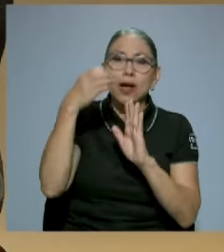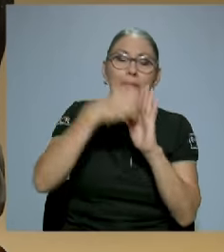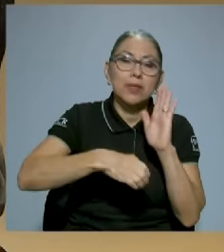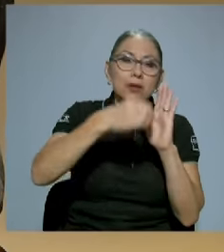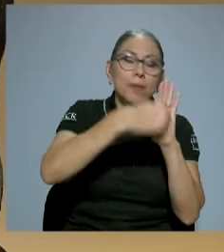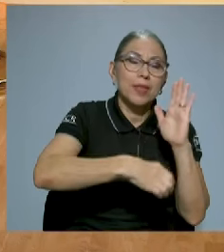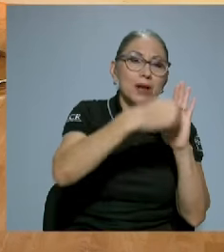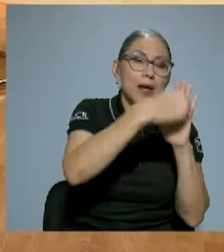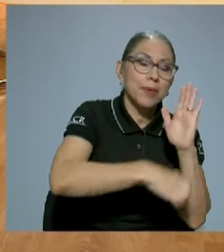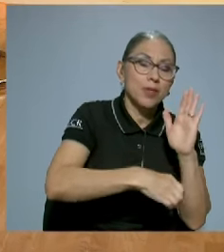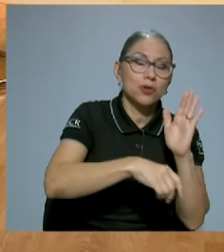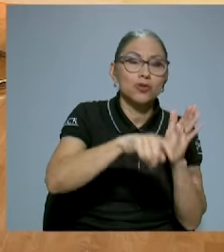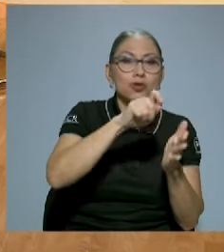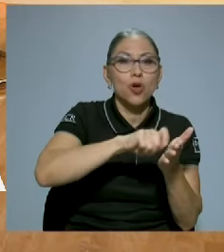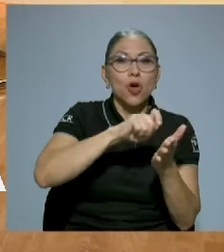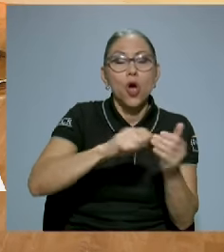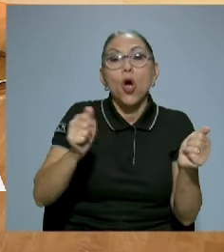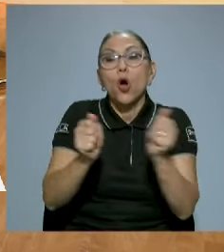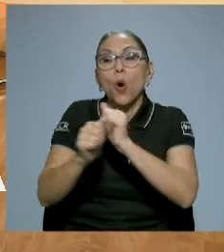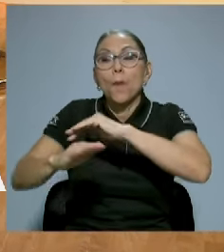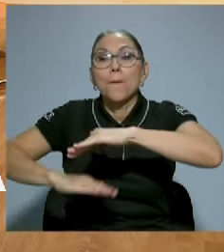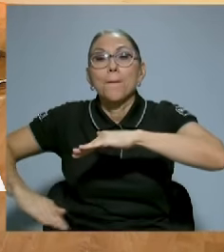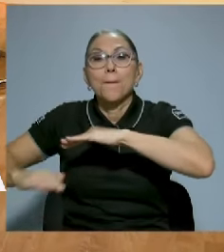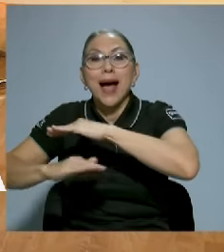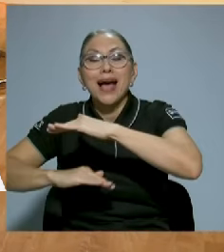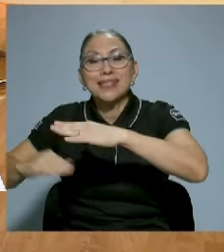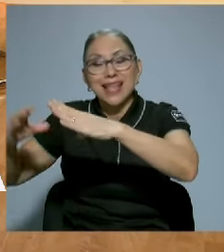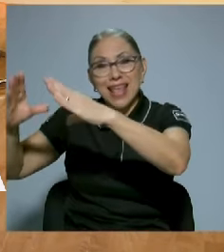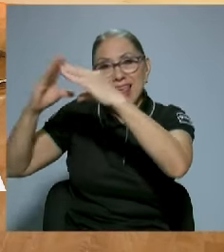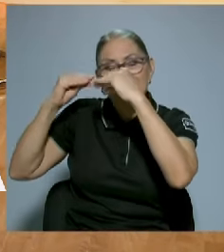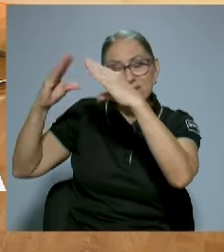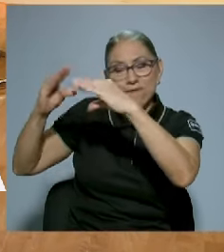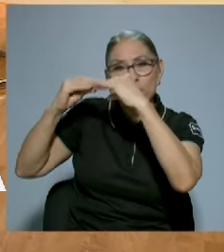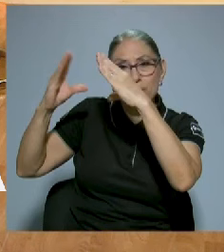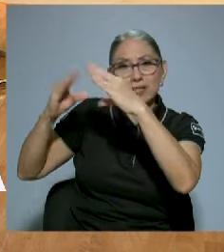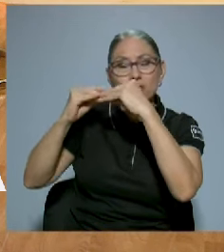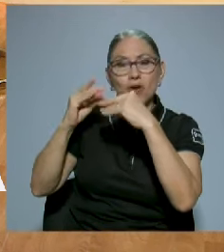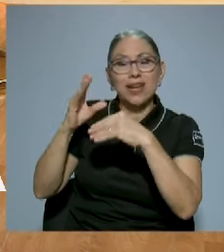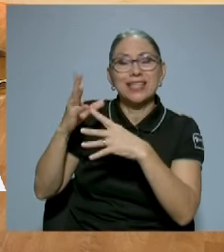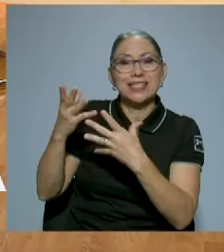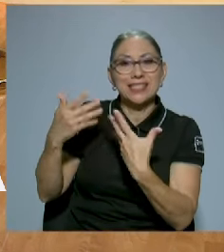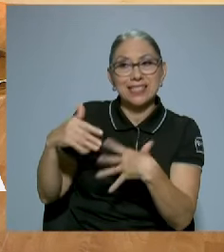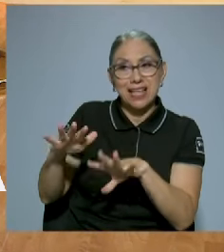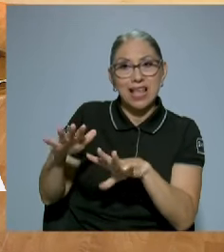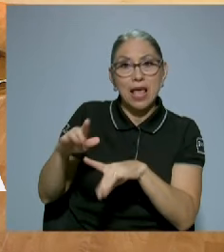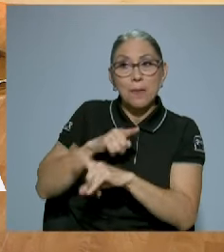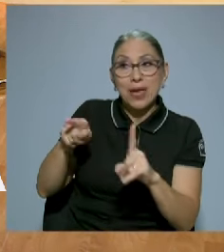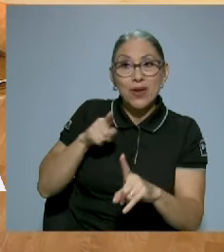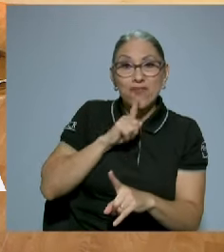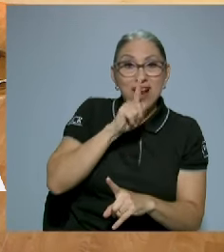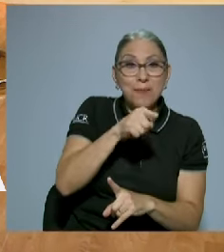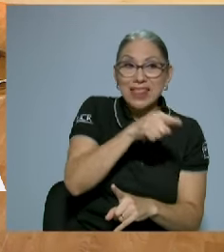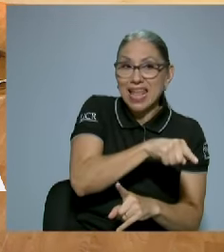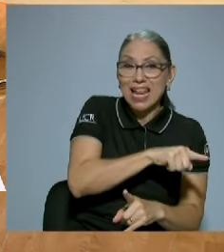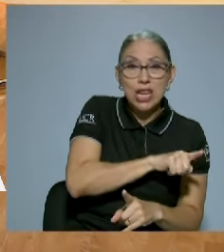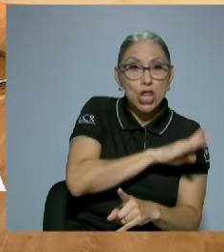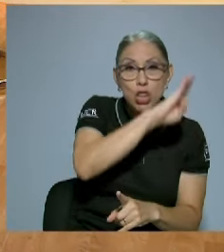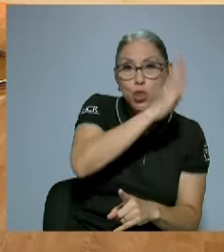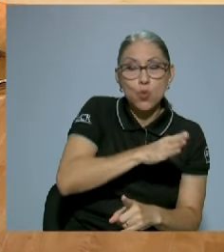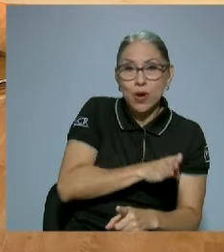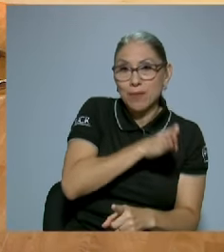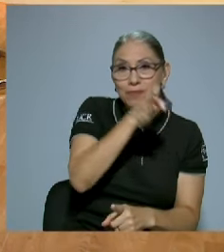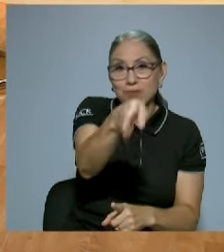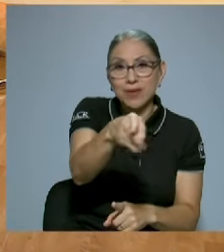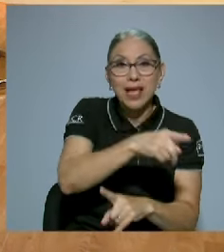teletipos, en las informaciones que llegaba del teletipo. Él nunca había estado ni estuvo ahí y reactó la